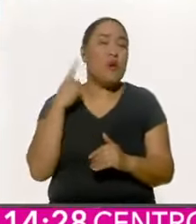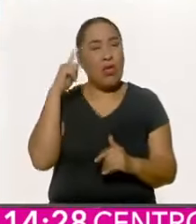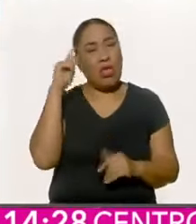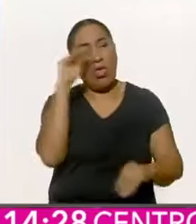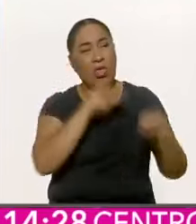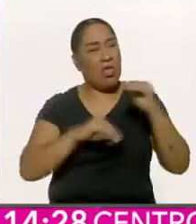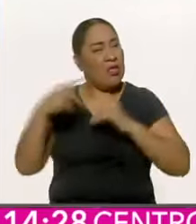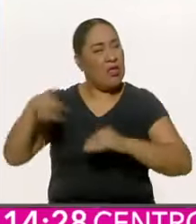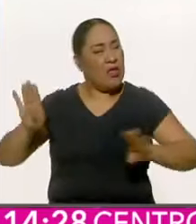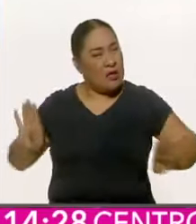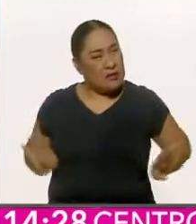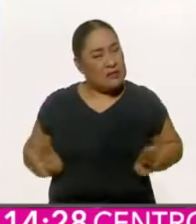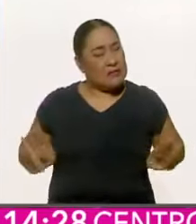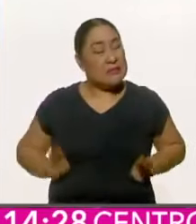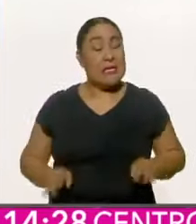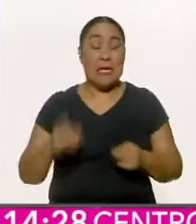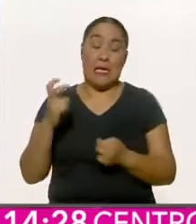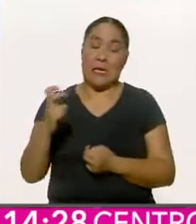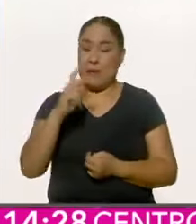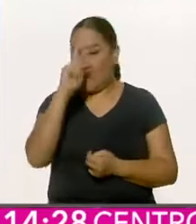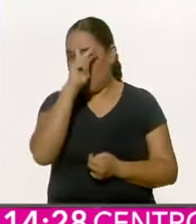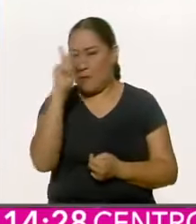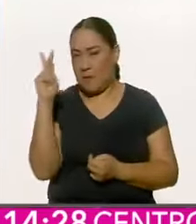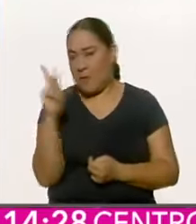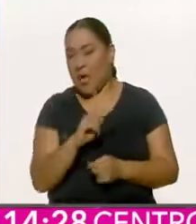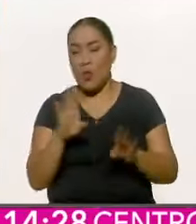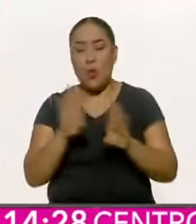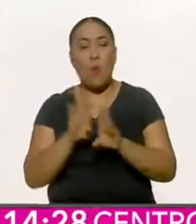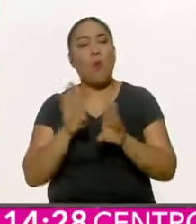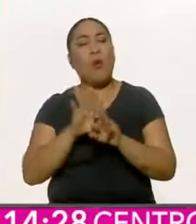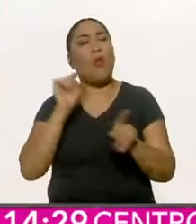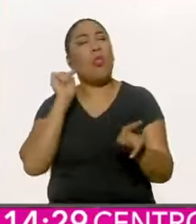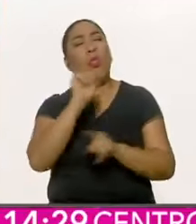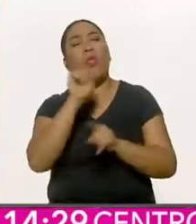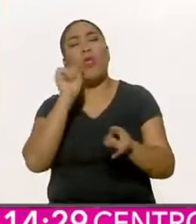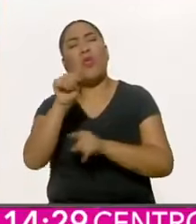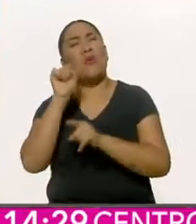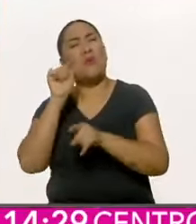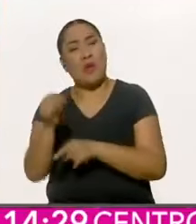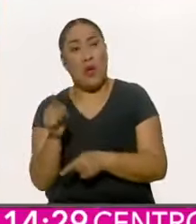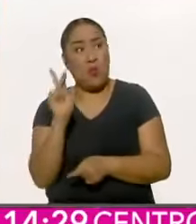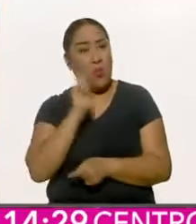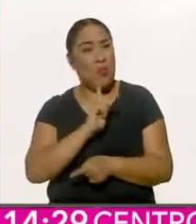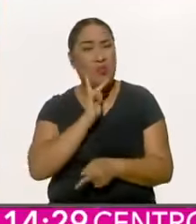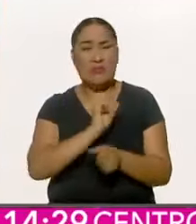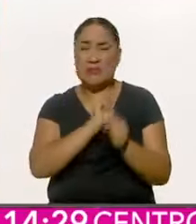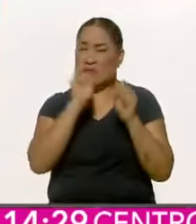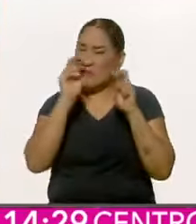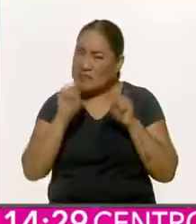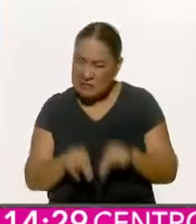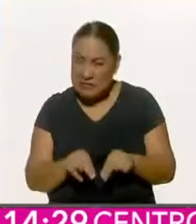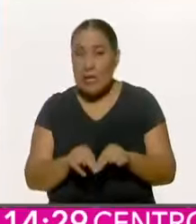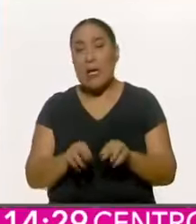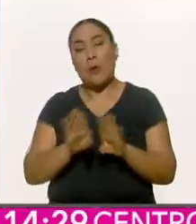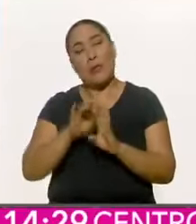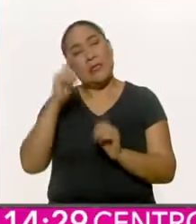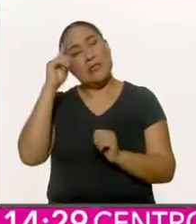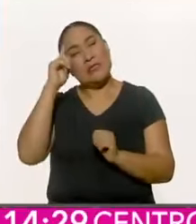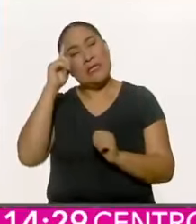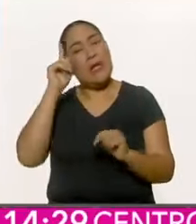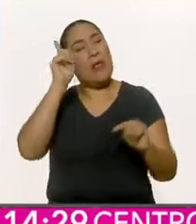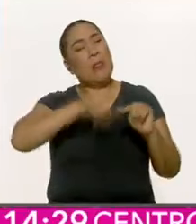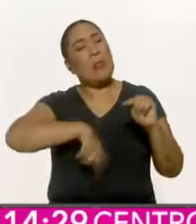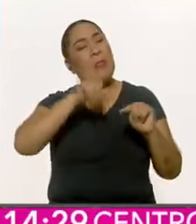Son las gravísimas acusaciones que sin ningún sustento y para destruir la